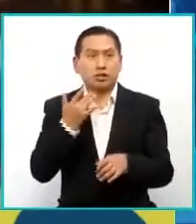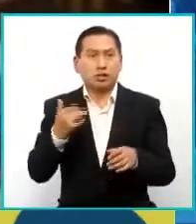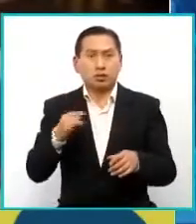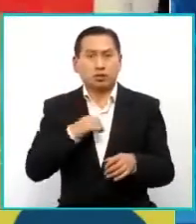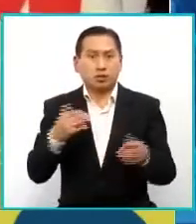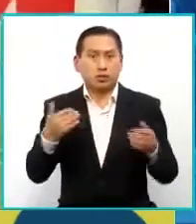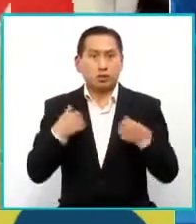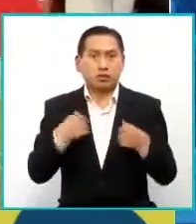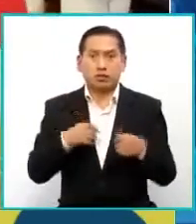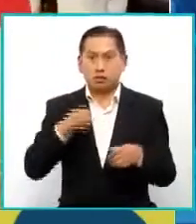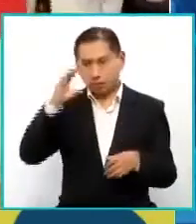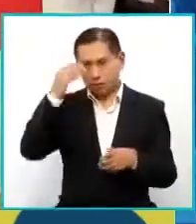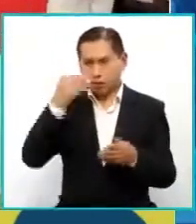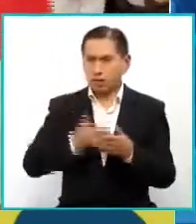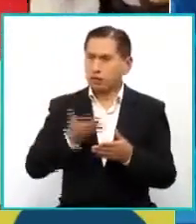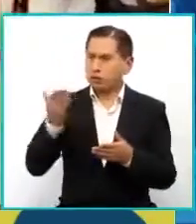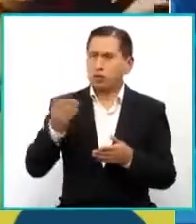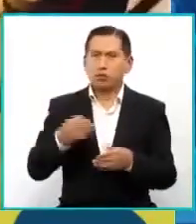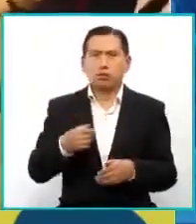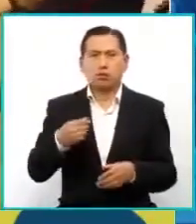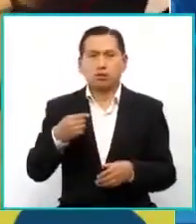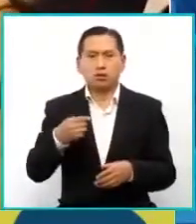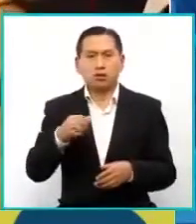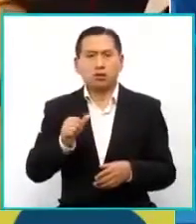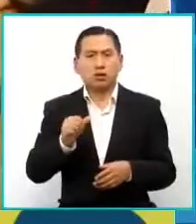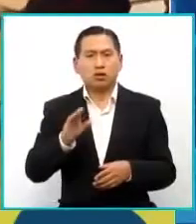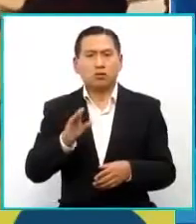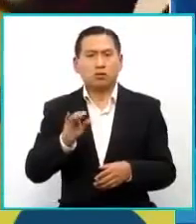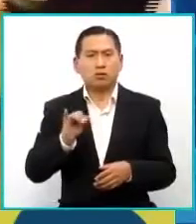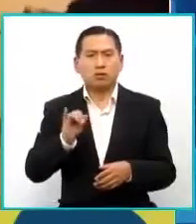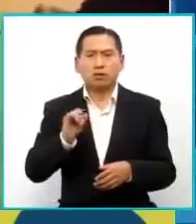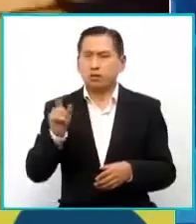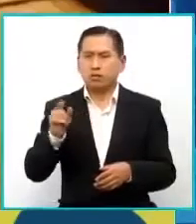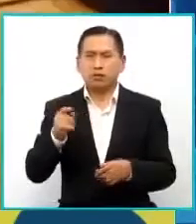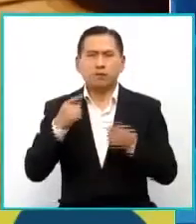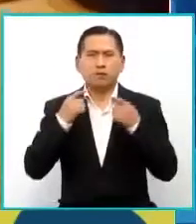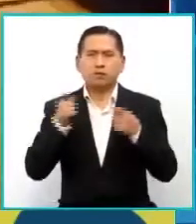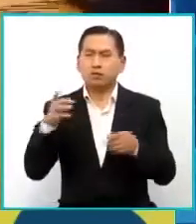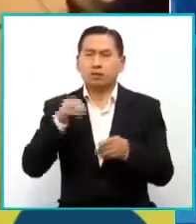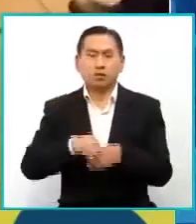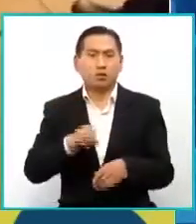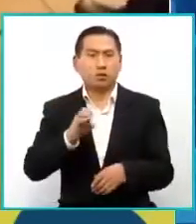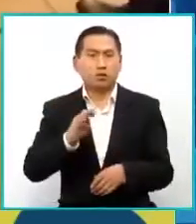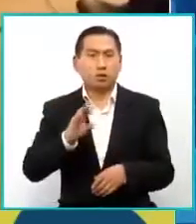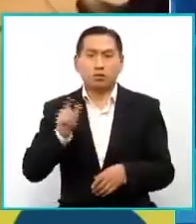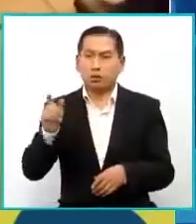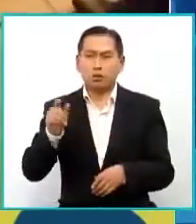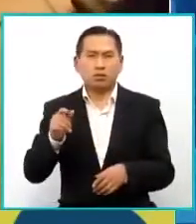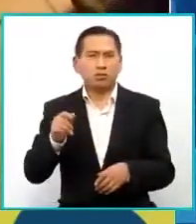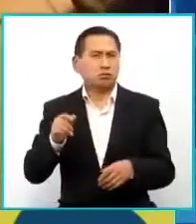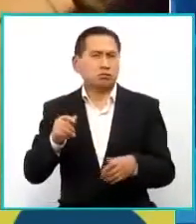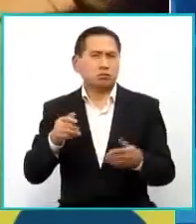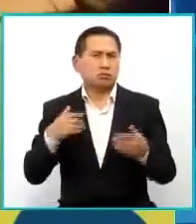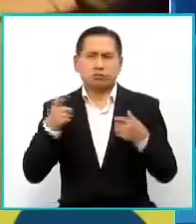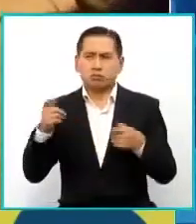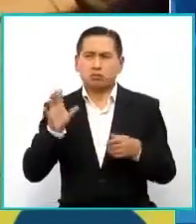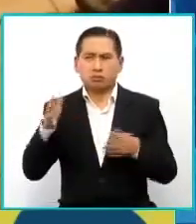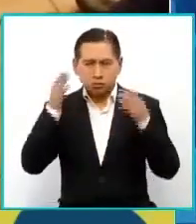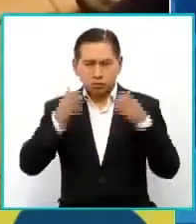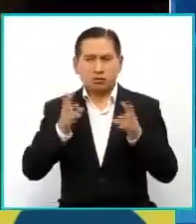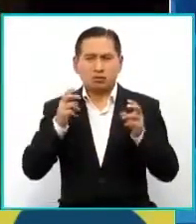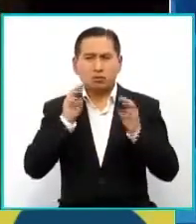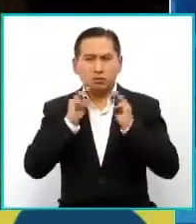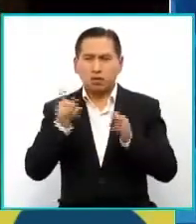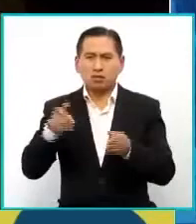que el hijo de Gaby del Mar, que es un personaje muy conocido en Cochabamba, una mujer que dedicó toda su vida a la